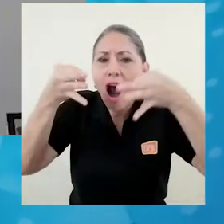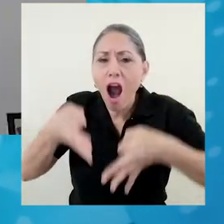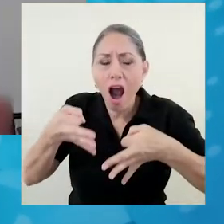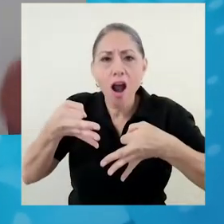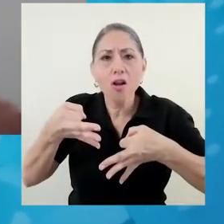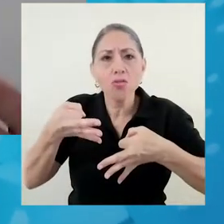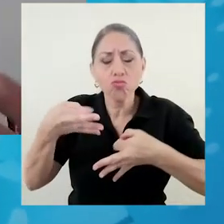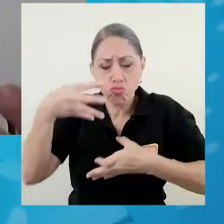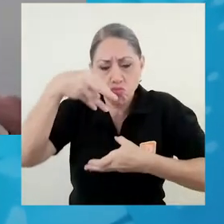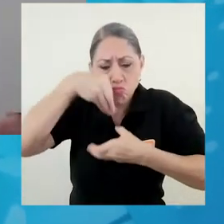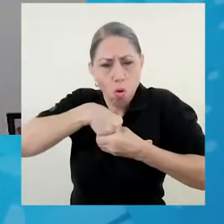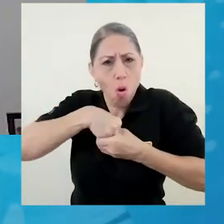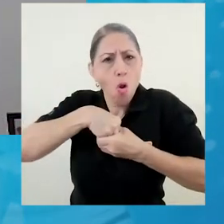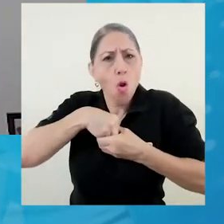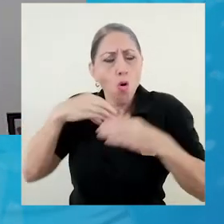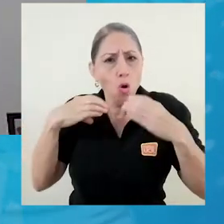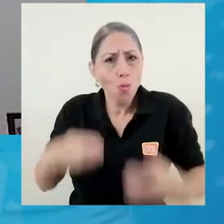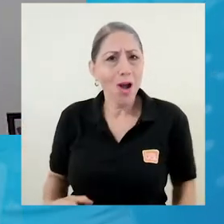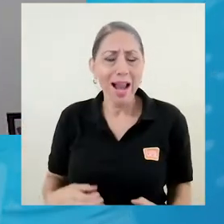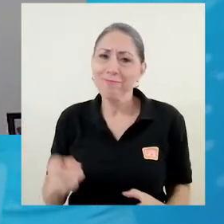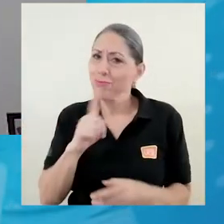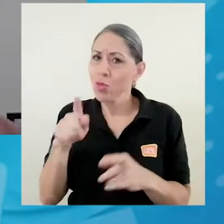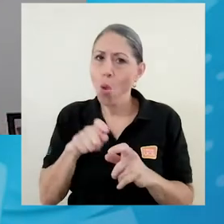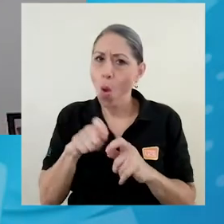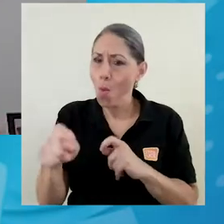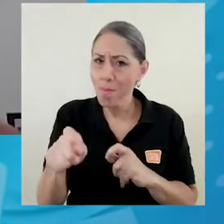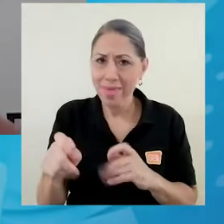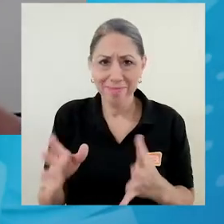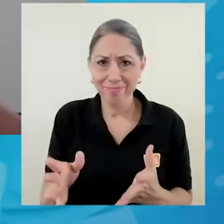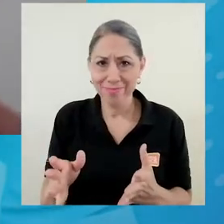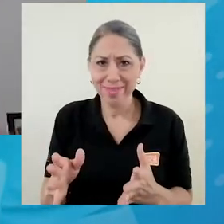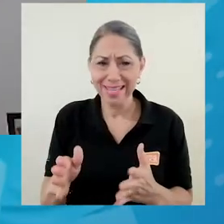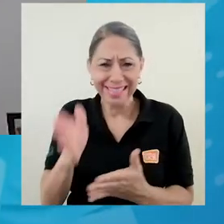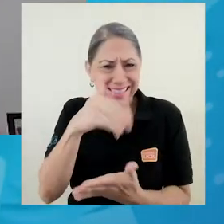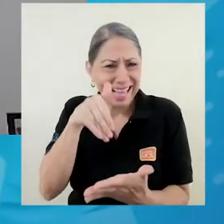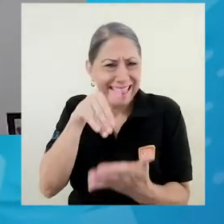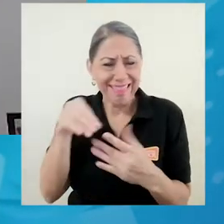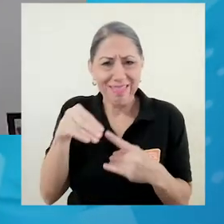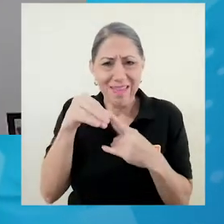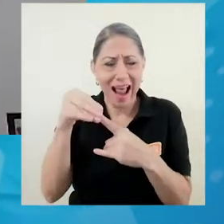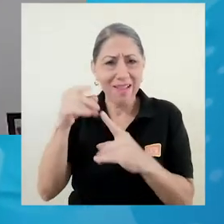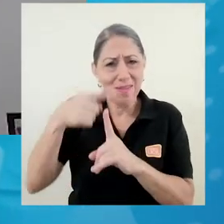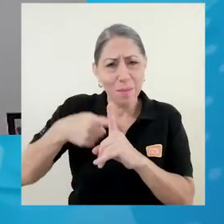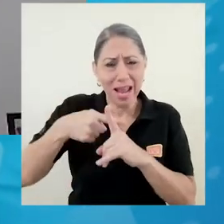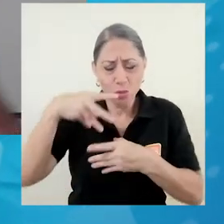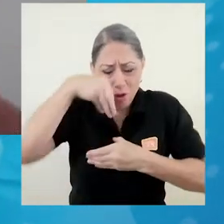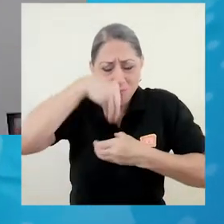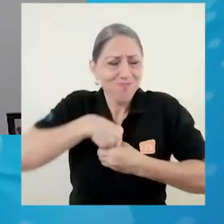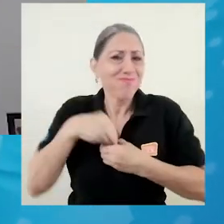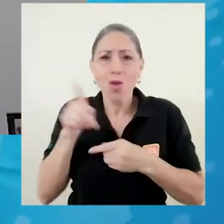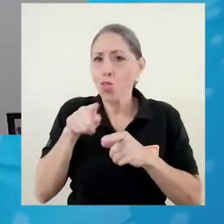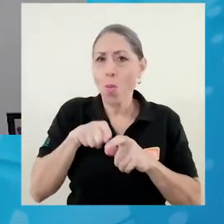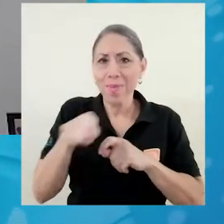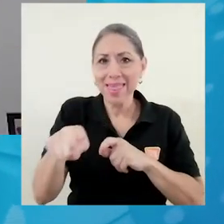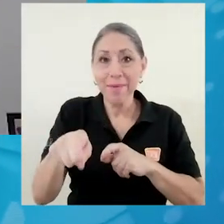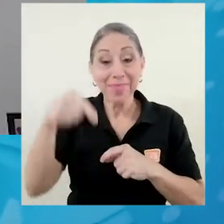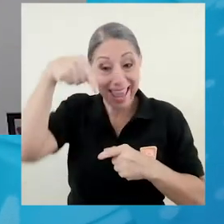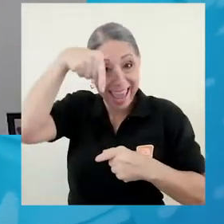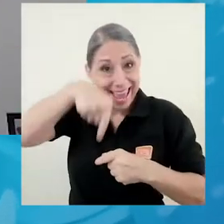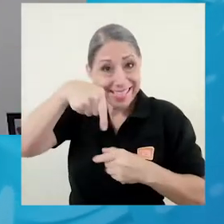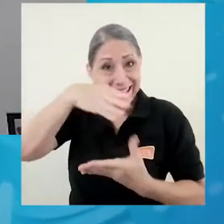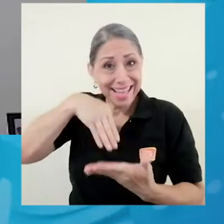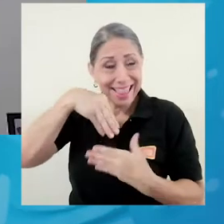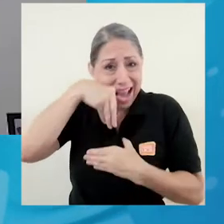temperatura del núcleo corporal o la temperatura corporal central, que es la verdaderamente